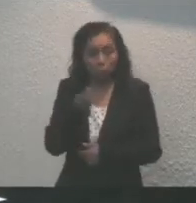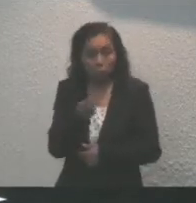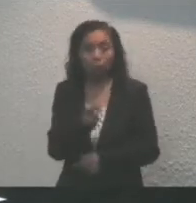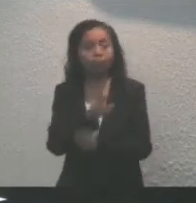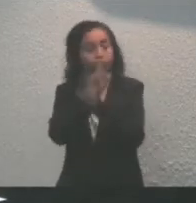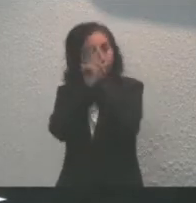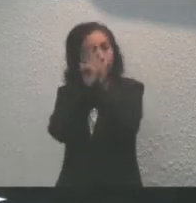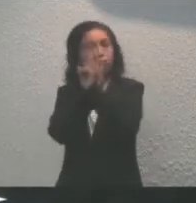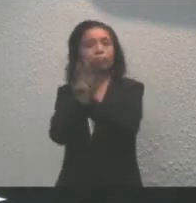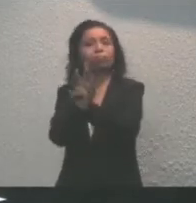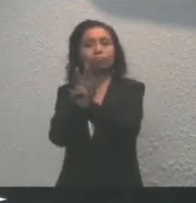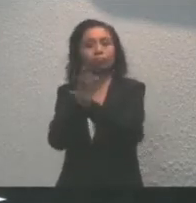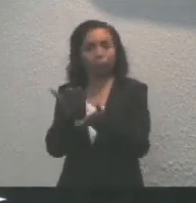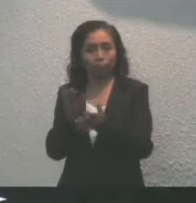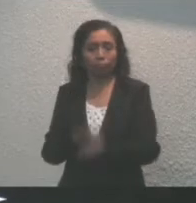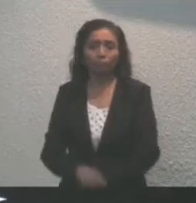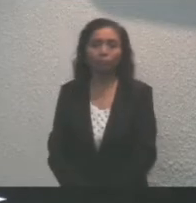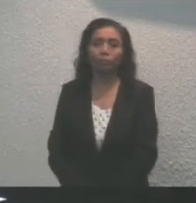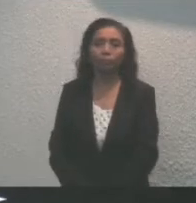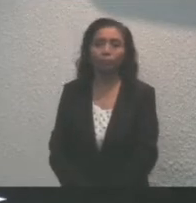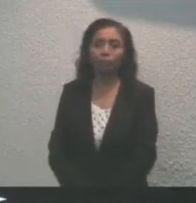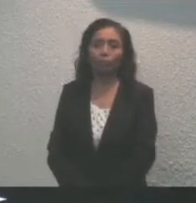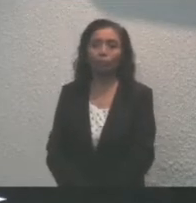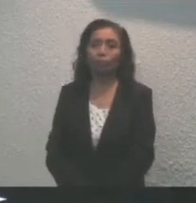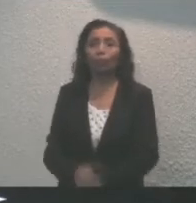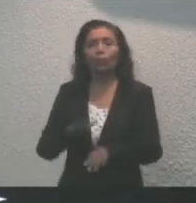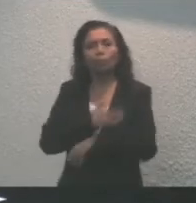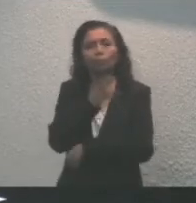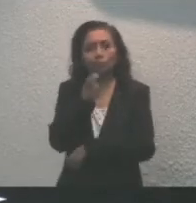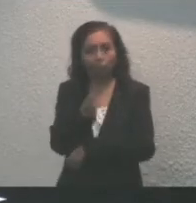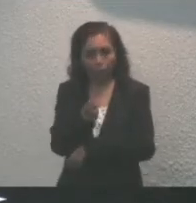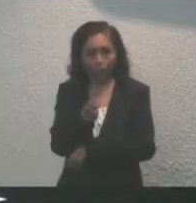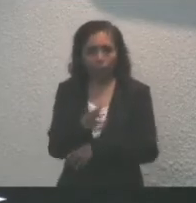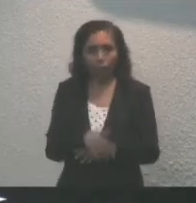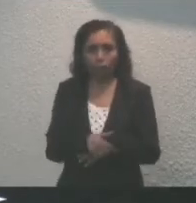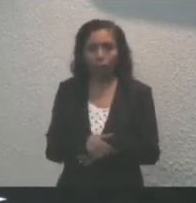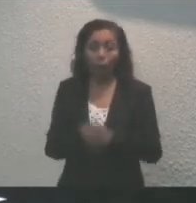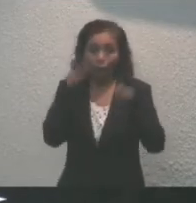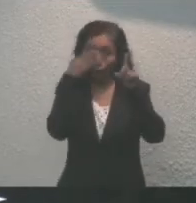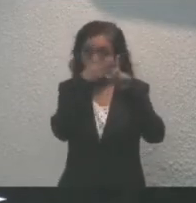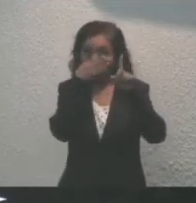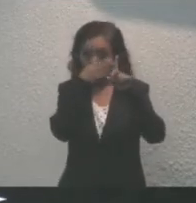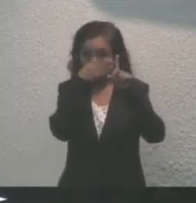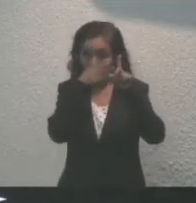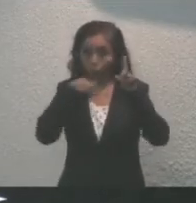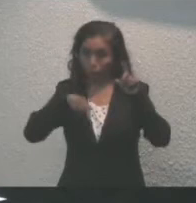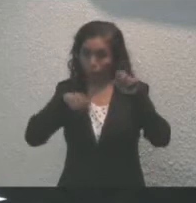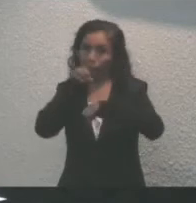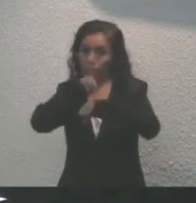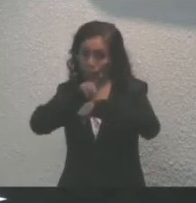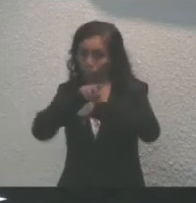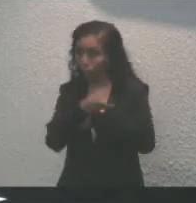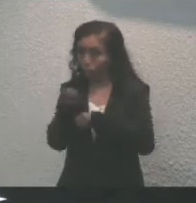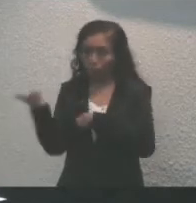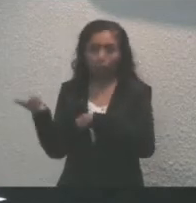reconocimiento y respeto. Por eso, el principal objetivo de este día con ustedes